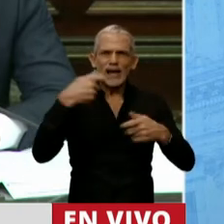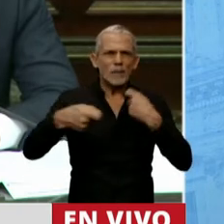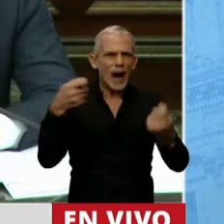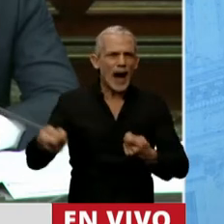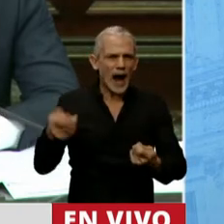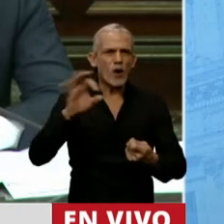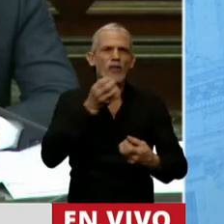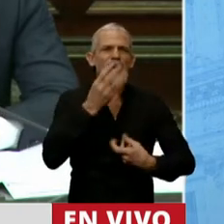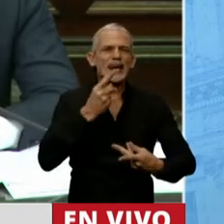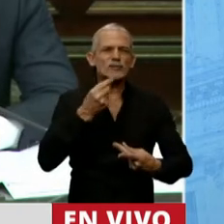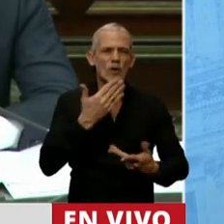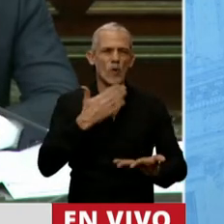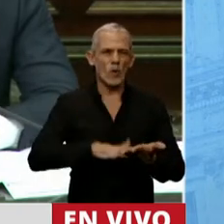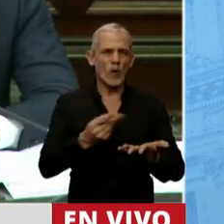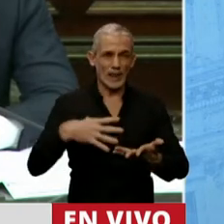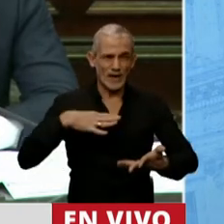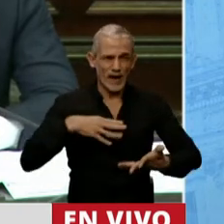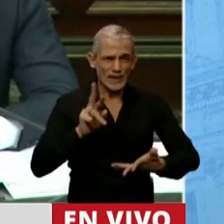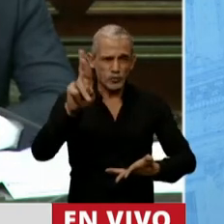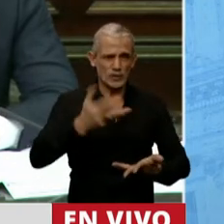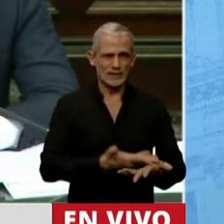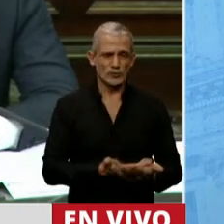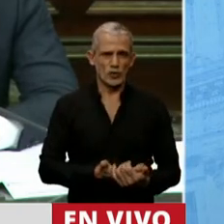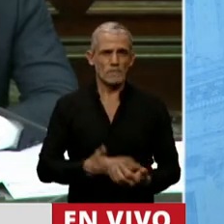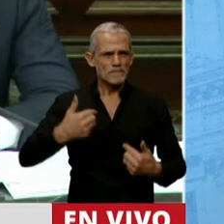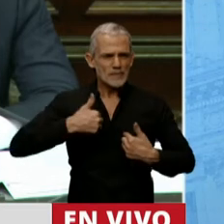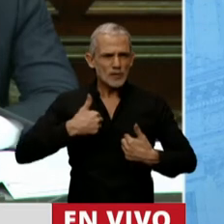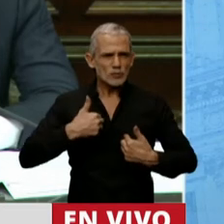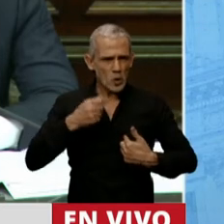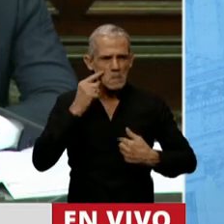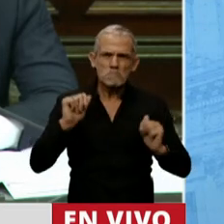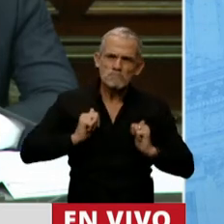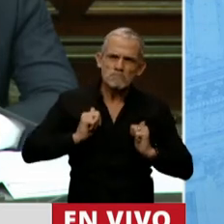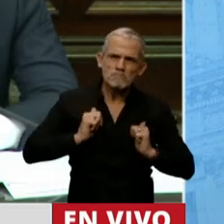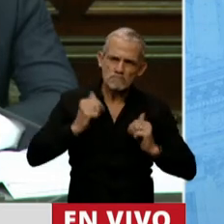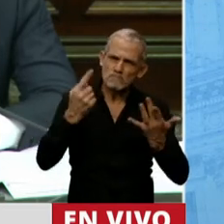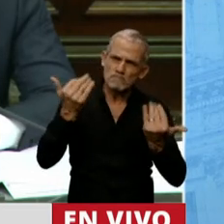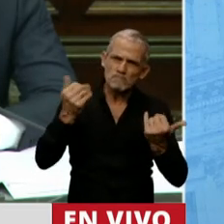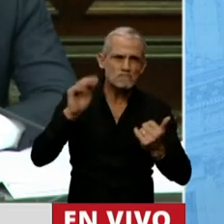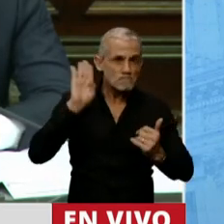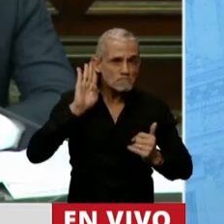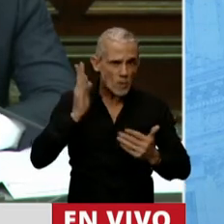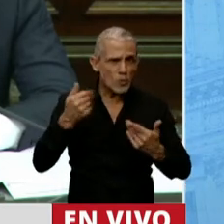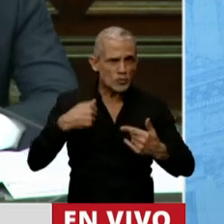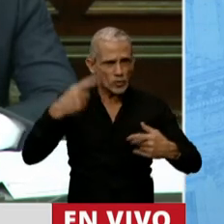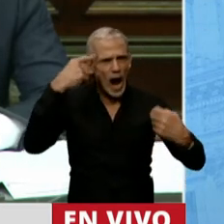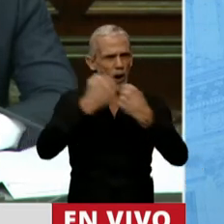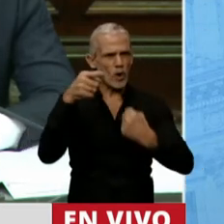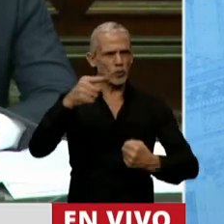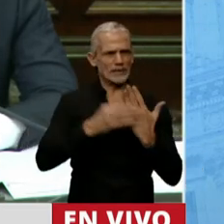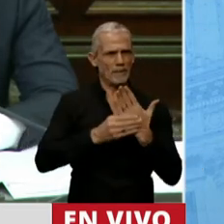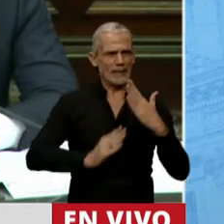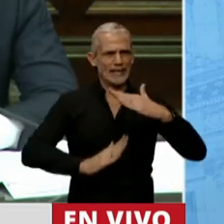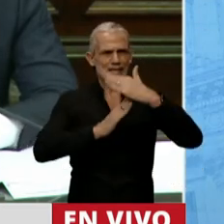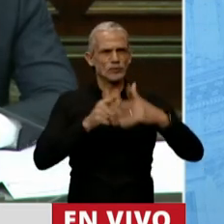de las declaraciones juradas que todavía no estén autorizadas. Yo lo escuché atentamente y coincido con usted en que